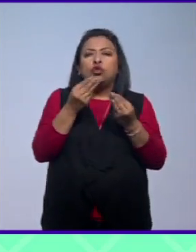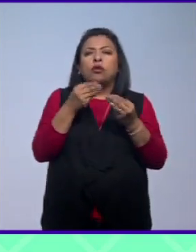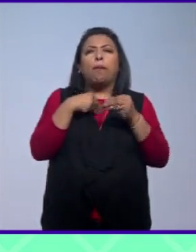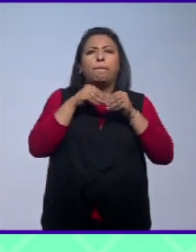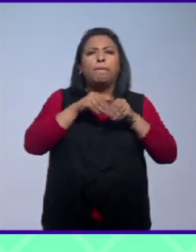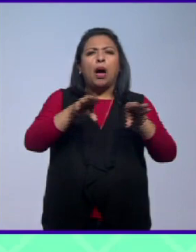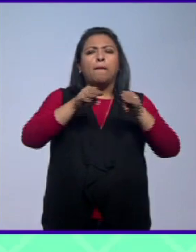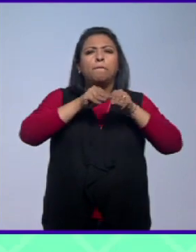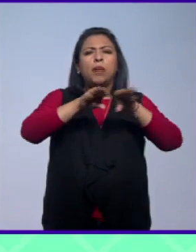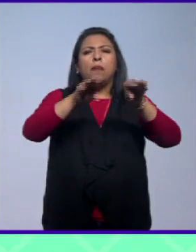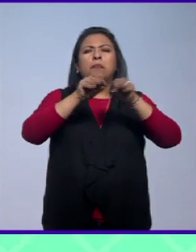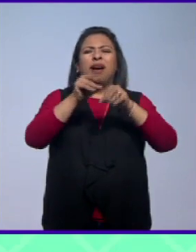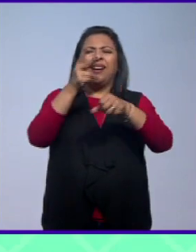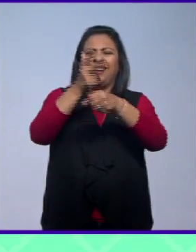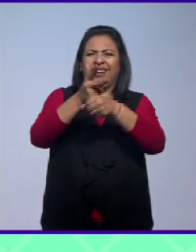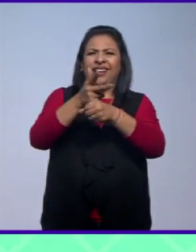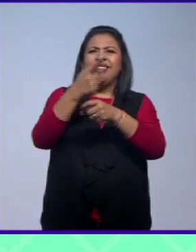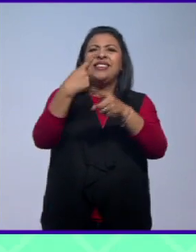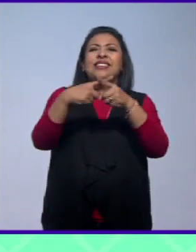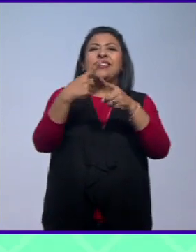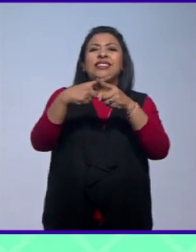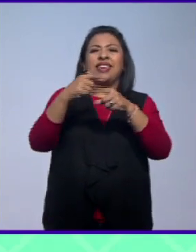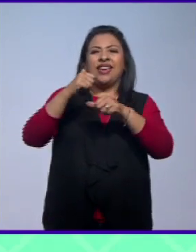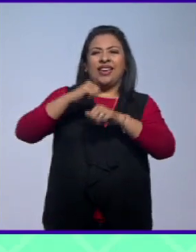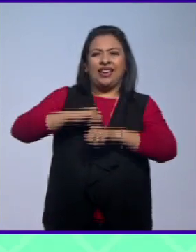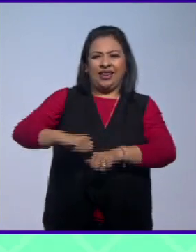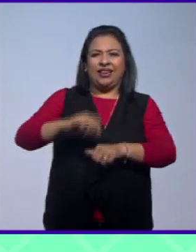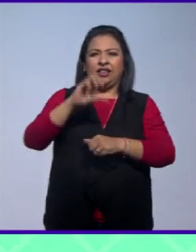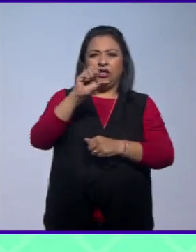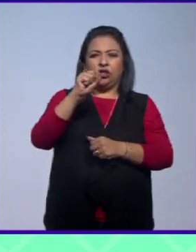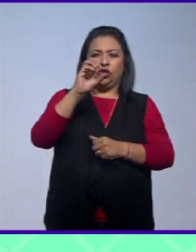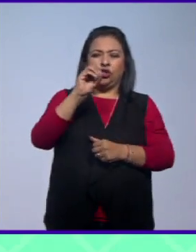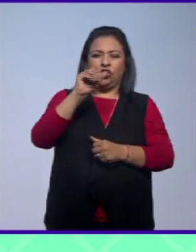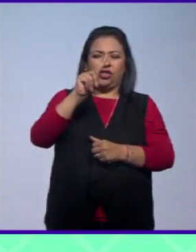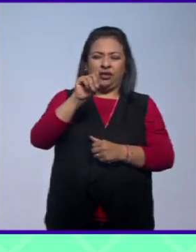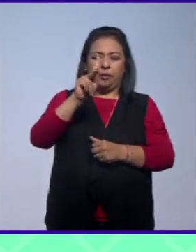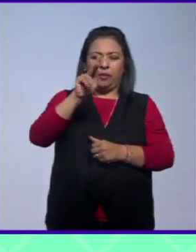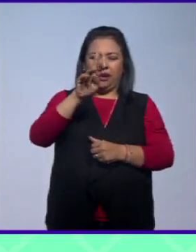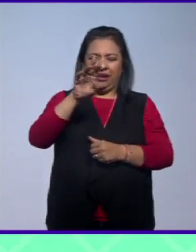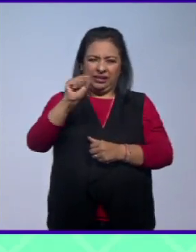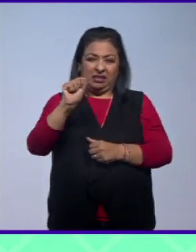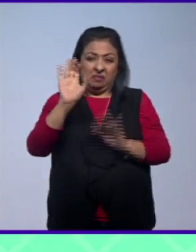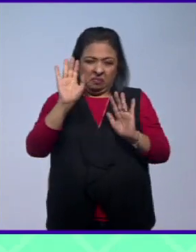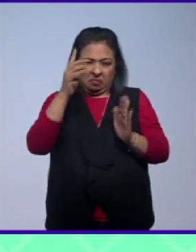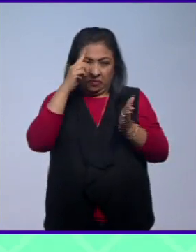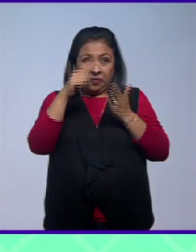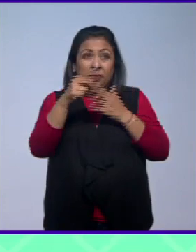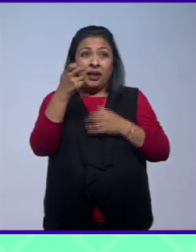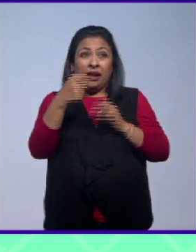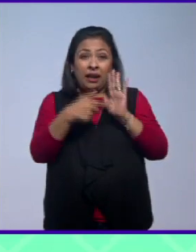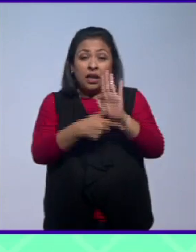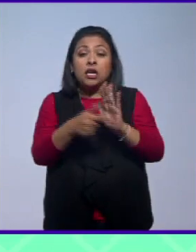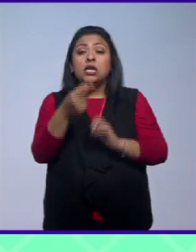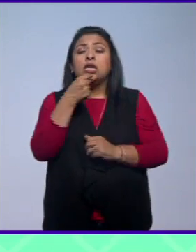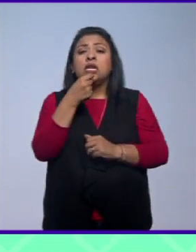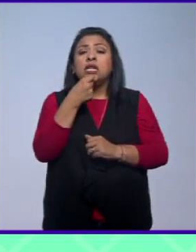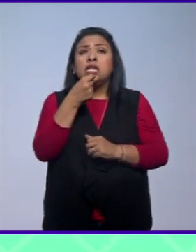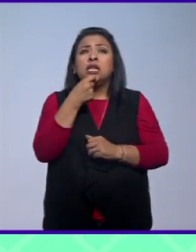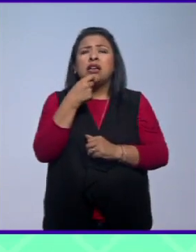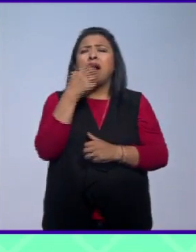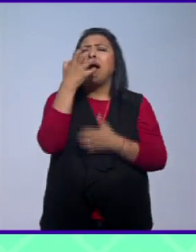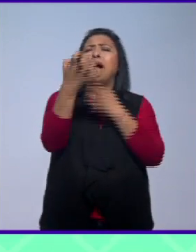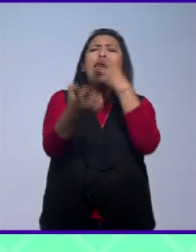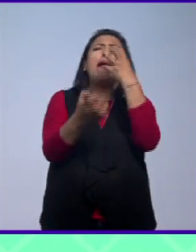difundida por la la agencia Associated Press si no me equivoco que es esta grabación en la cual los niños están